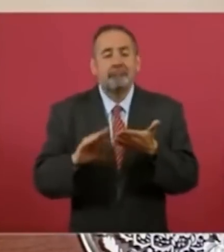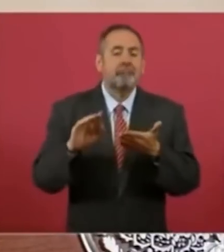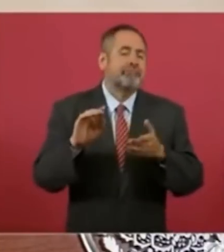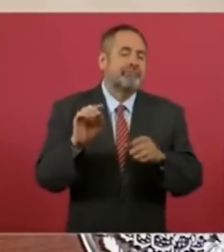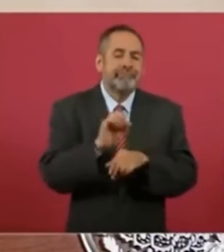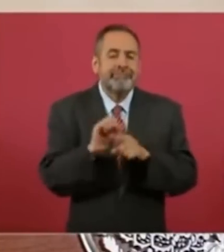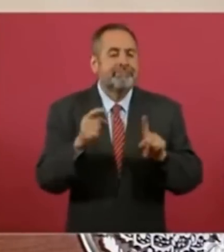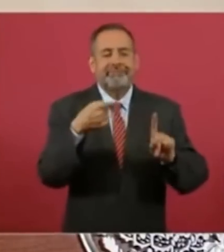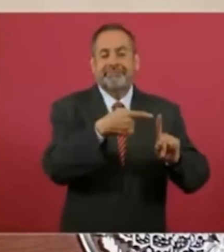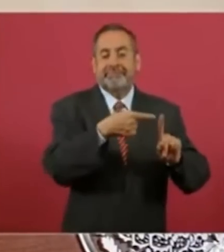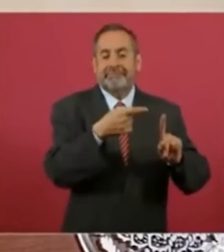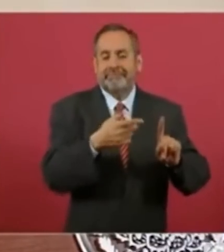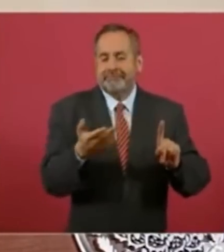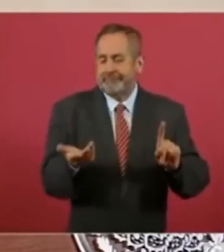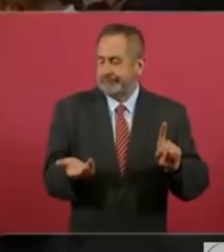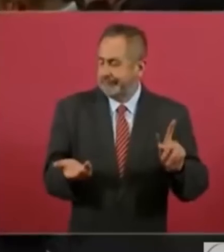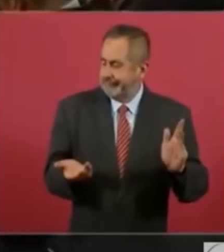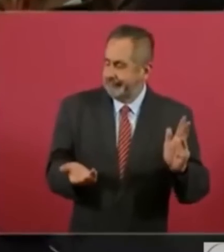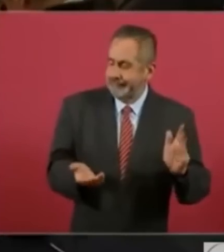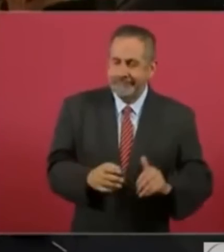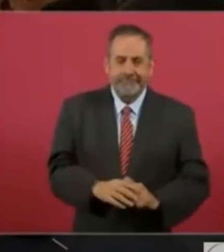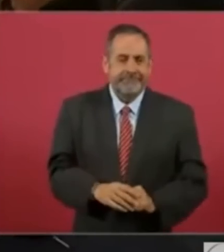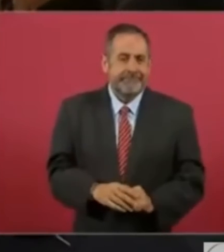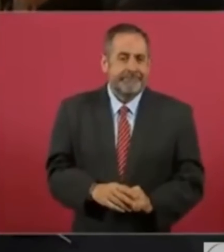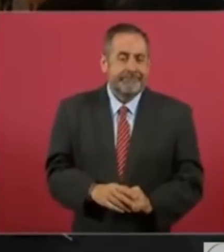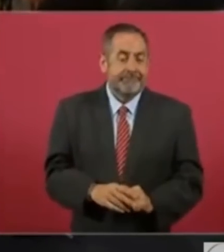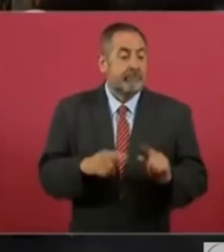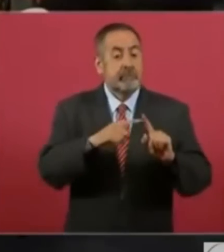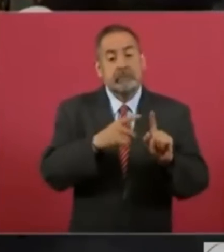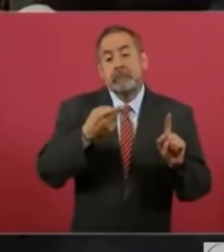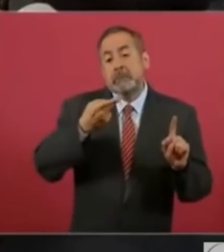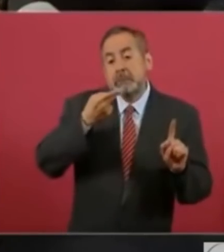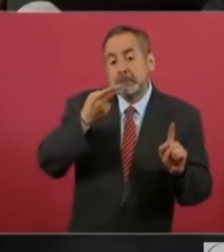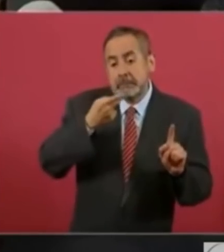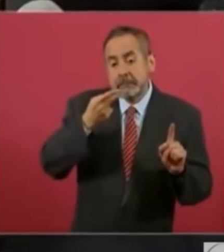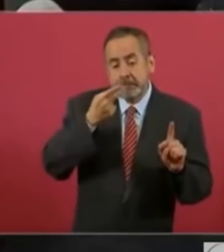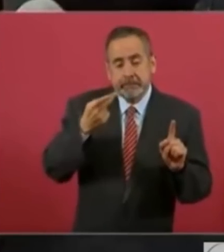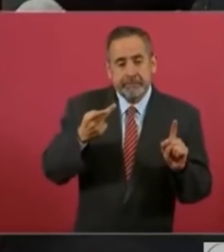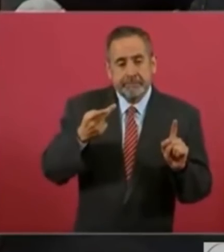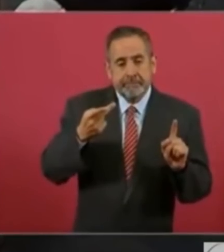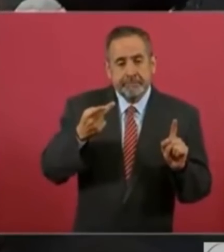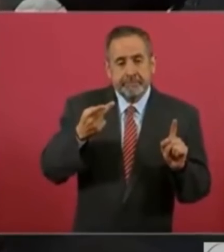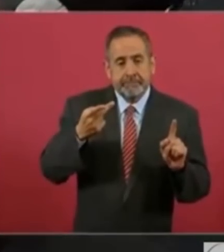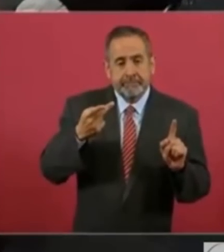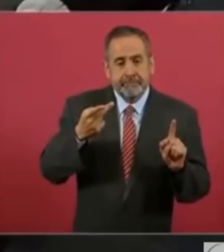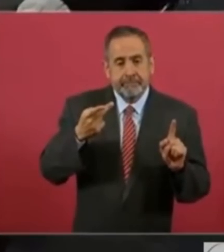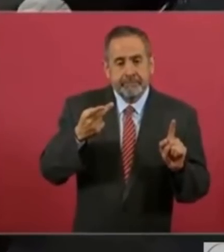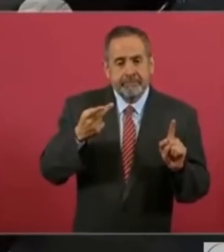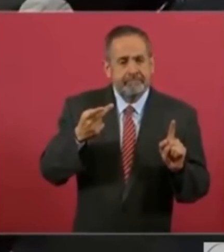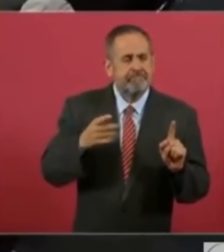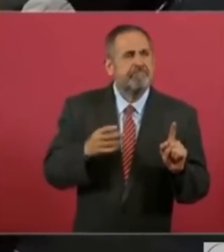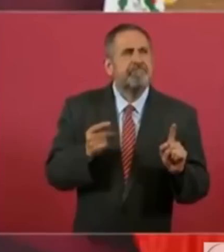habla de manera